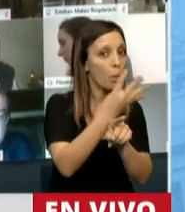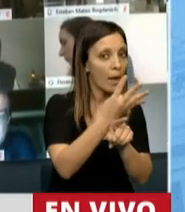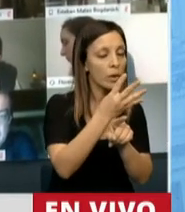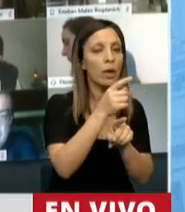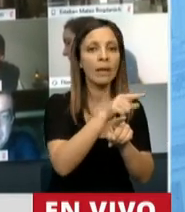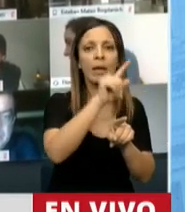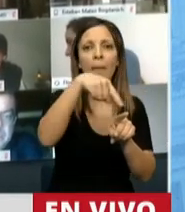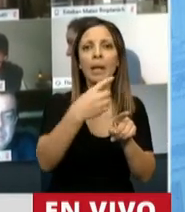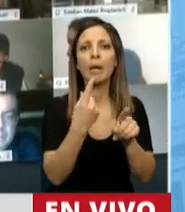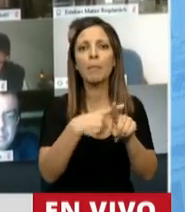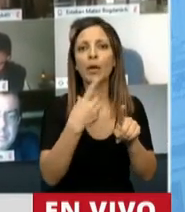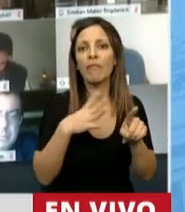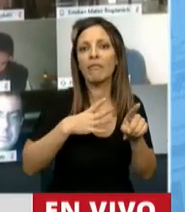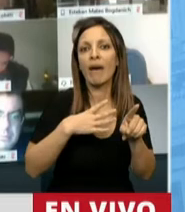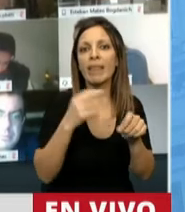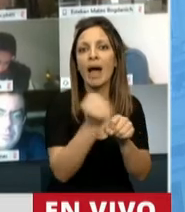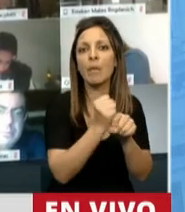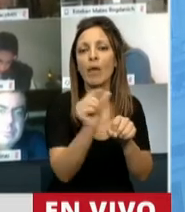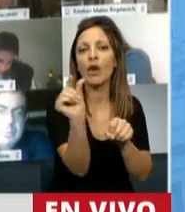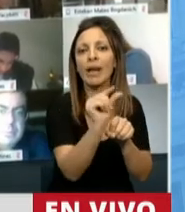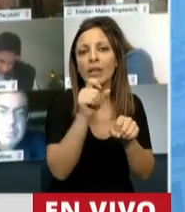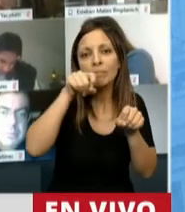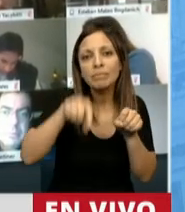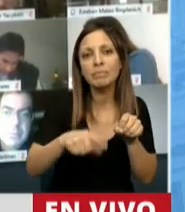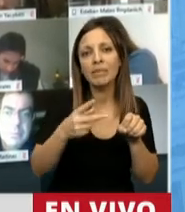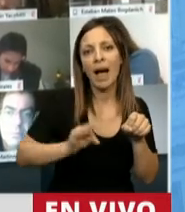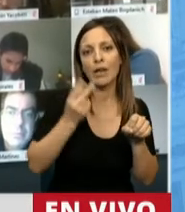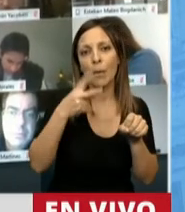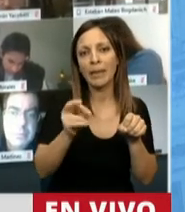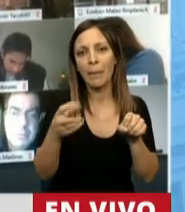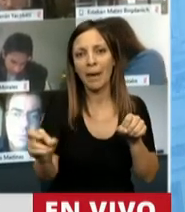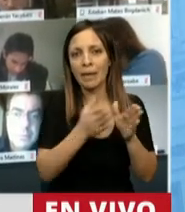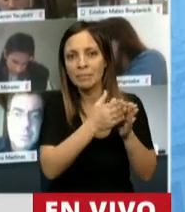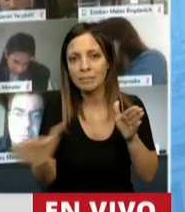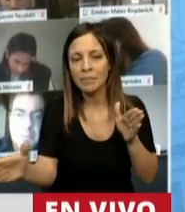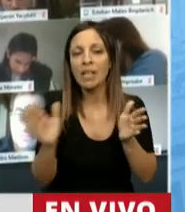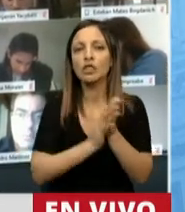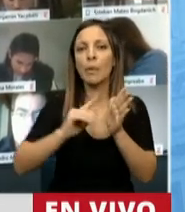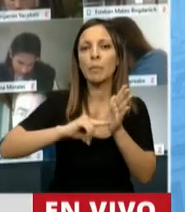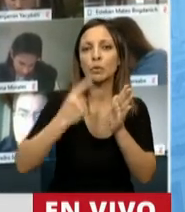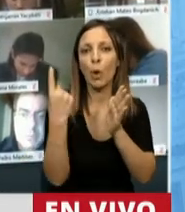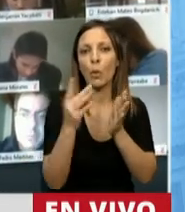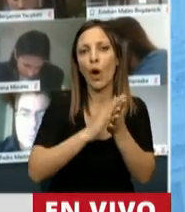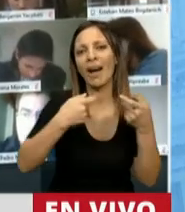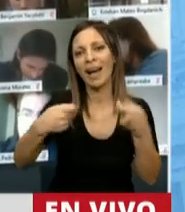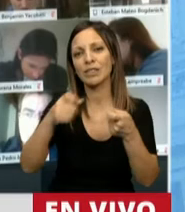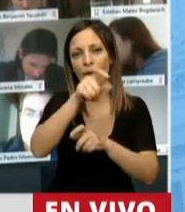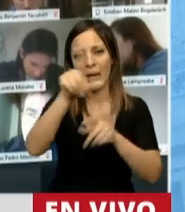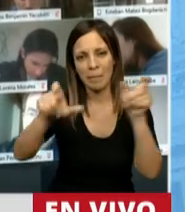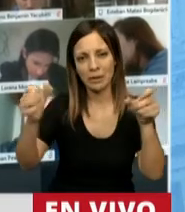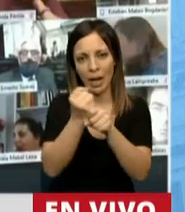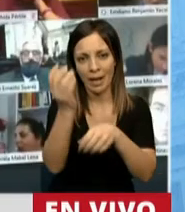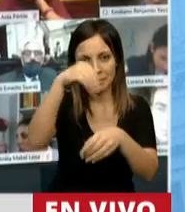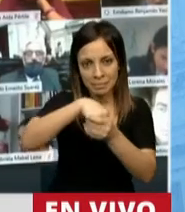producto de no estar aprobado el crédito del año 2020. Con respecto al inciso 1 de gastos en personal, para este ejercicio